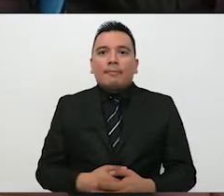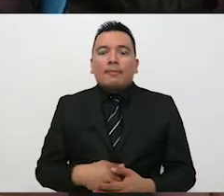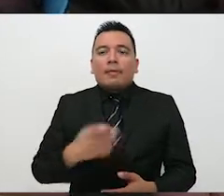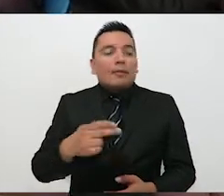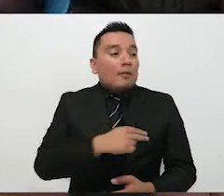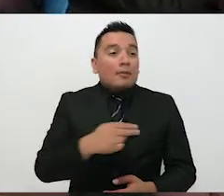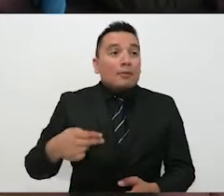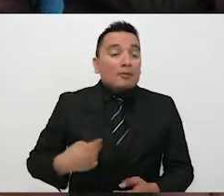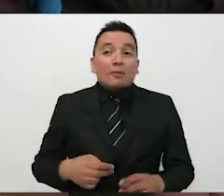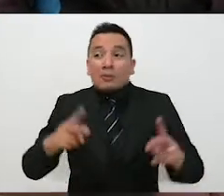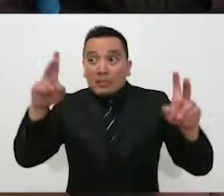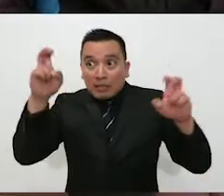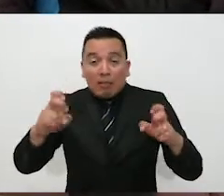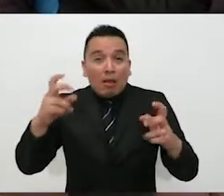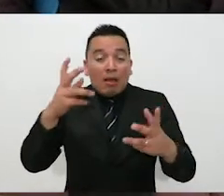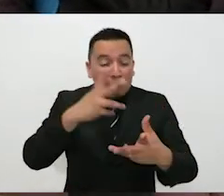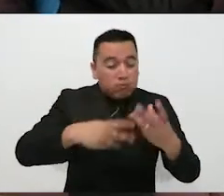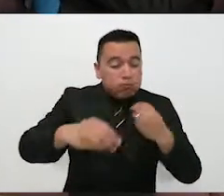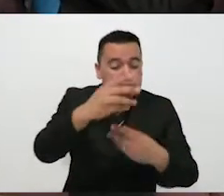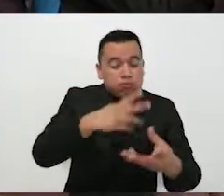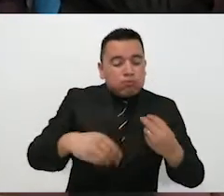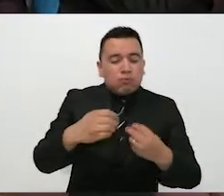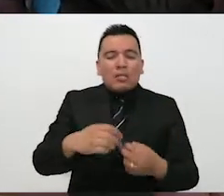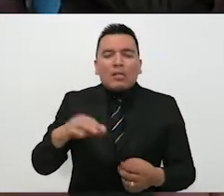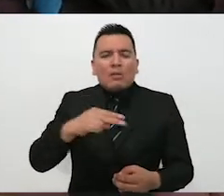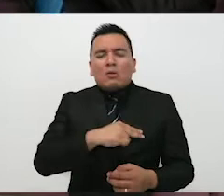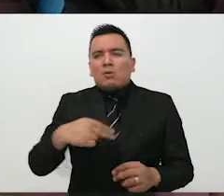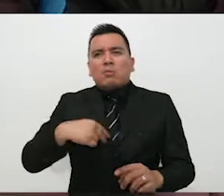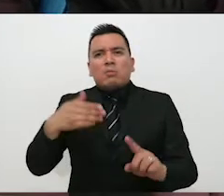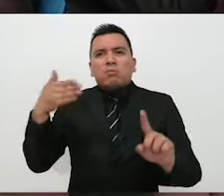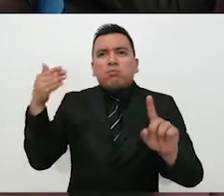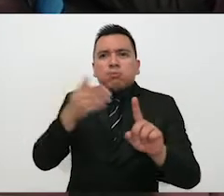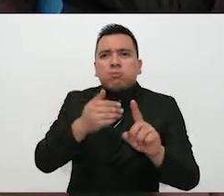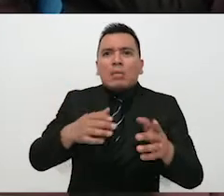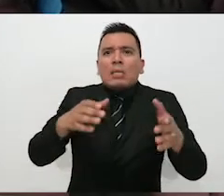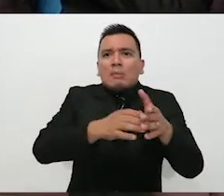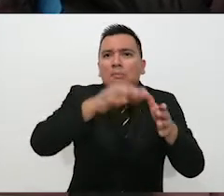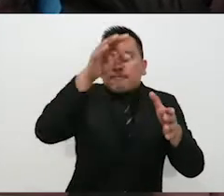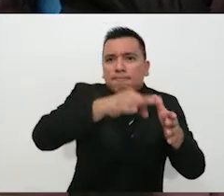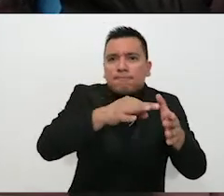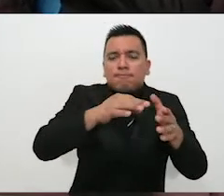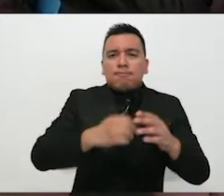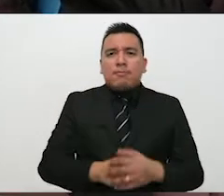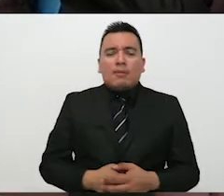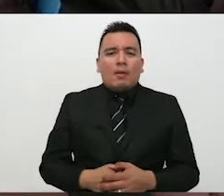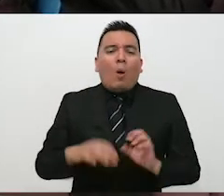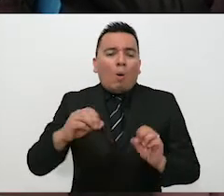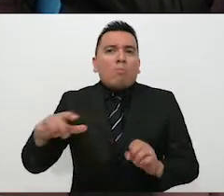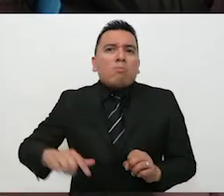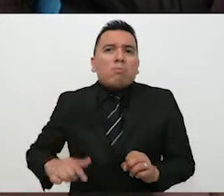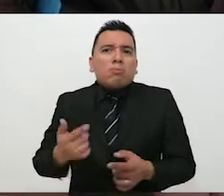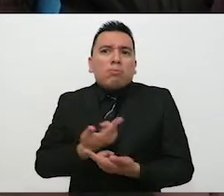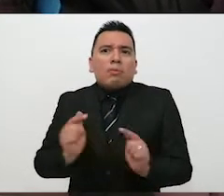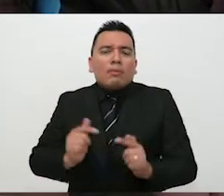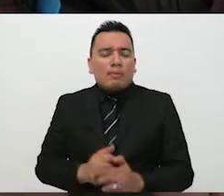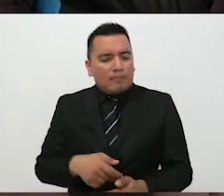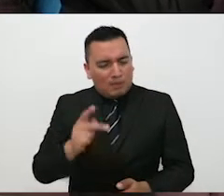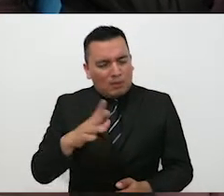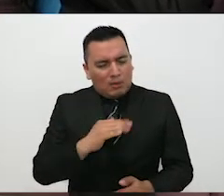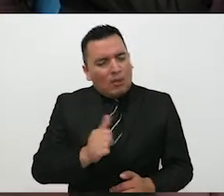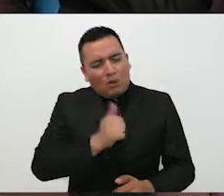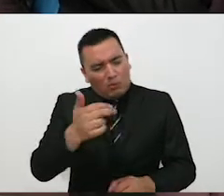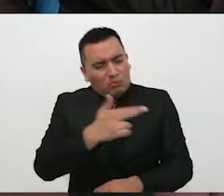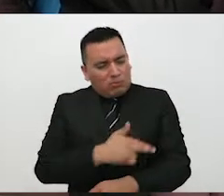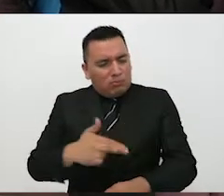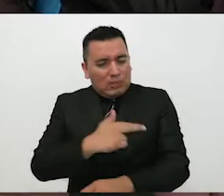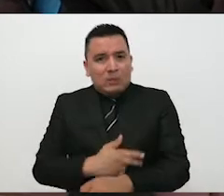democracia, en cuestiones de elecciones, pero hay otros temas que también son muy interesantes y que se están trabajando. Hay un programa que llama mucho la atención y